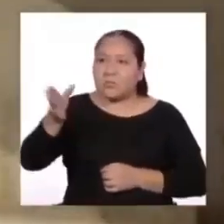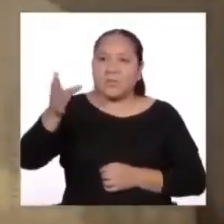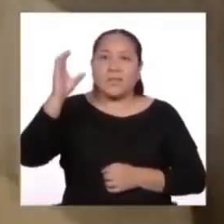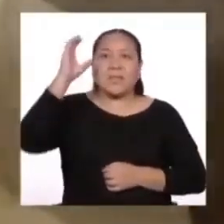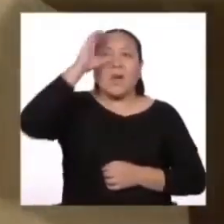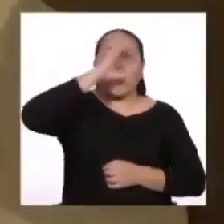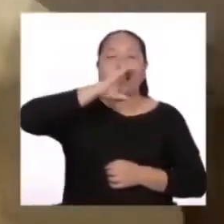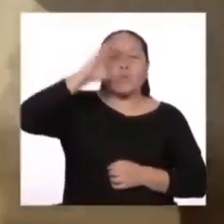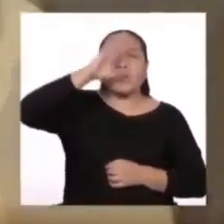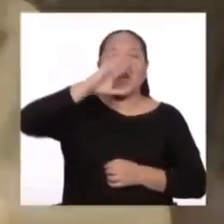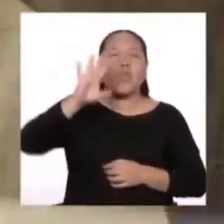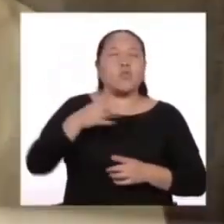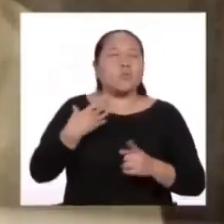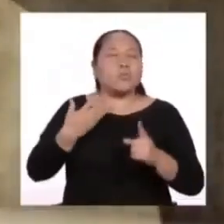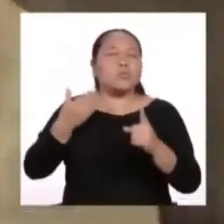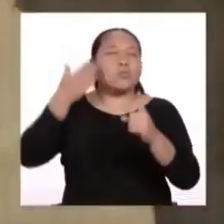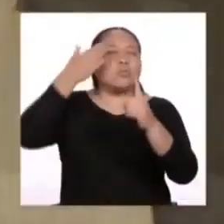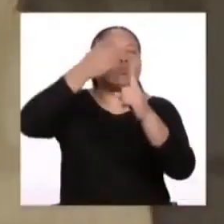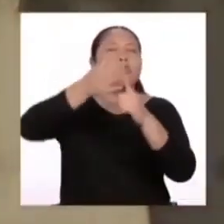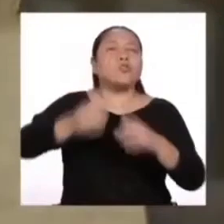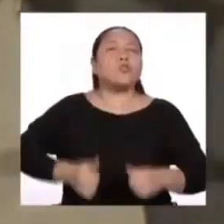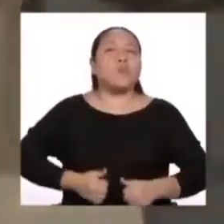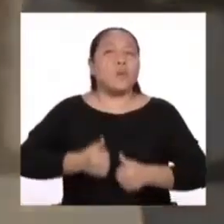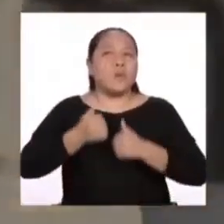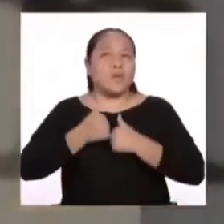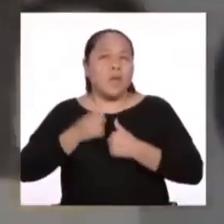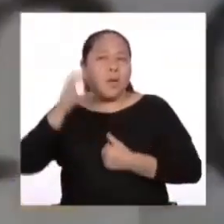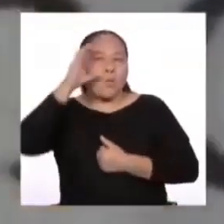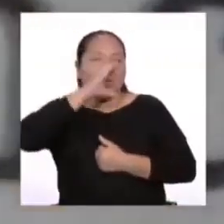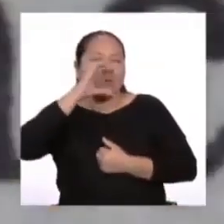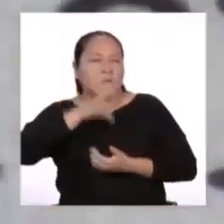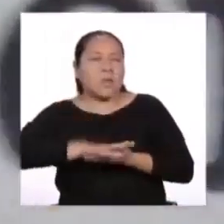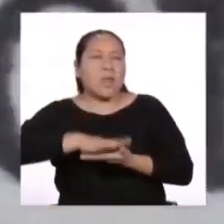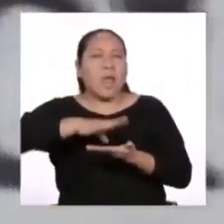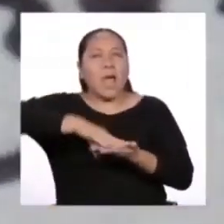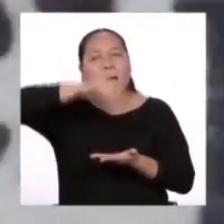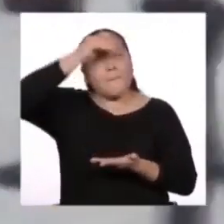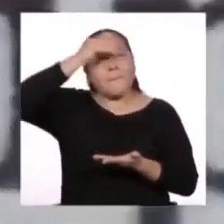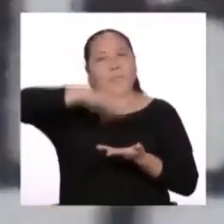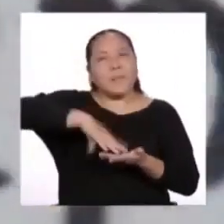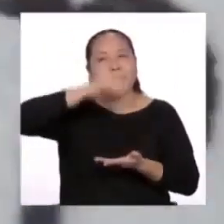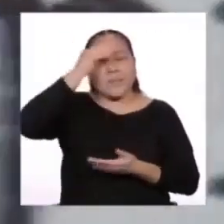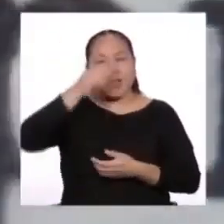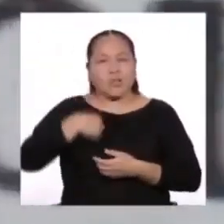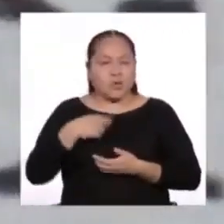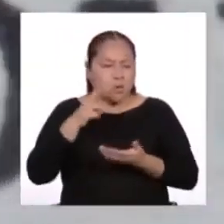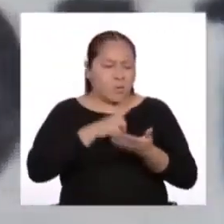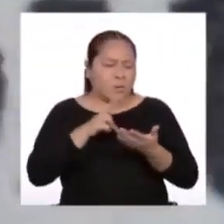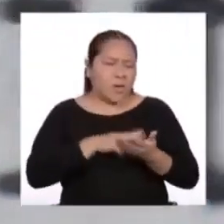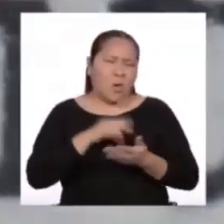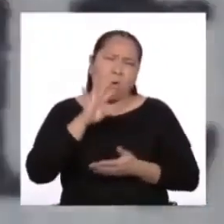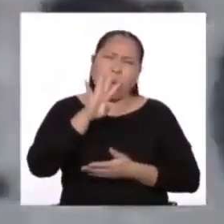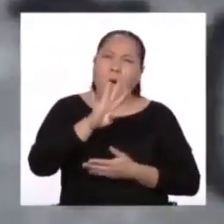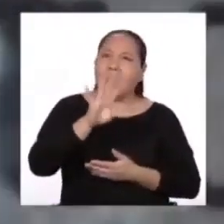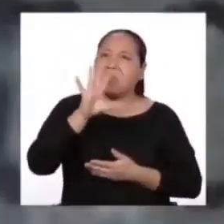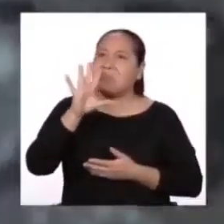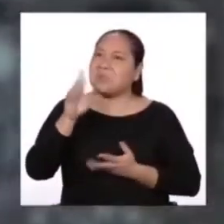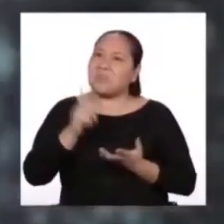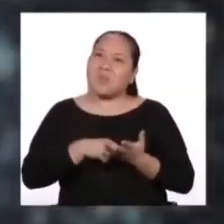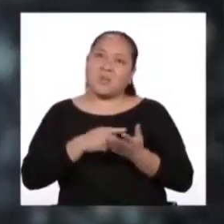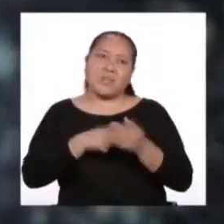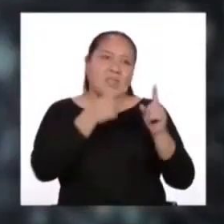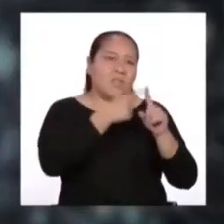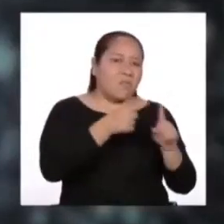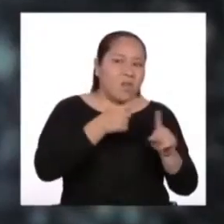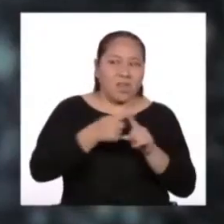búsqueda de su destino, una búsqueda de aprendizaje. Lo habré leído unas cuatro o cinco veces en diferentes